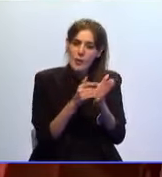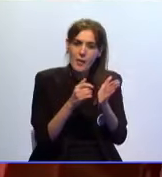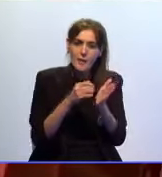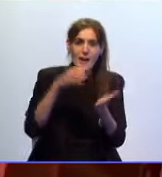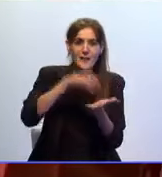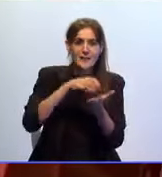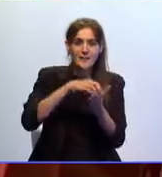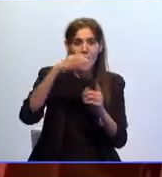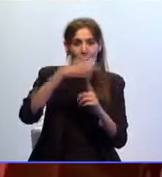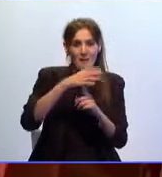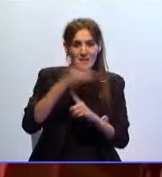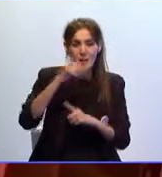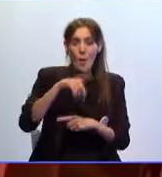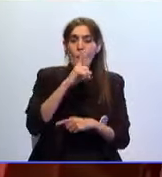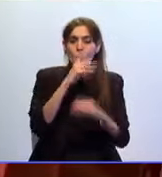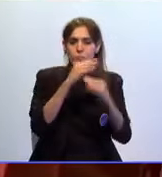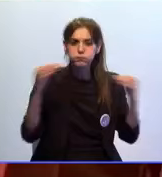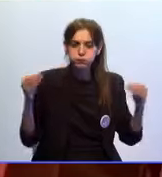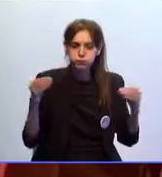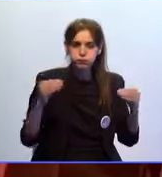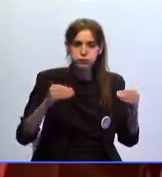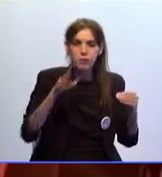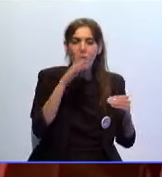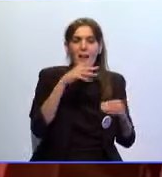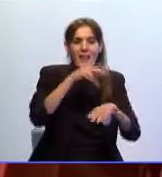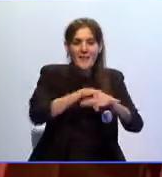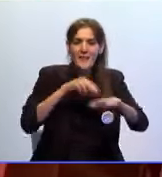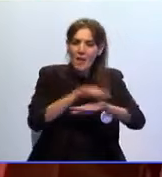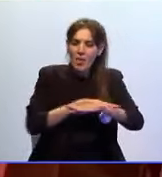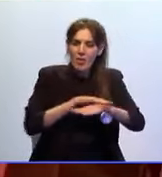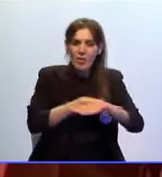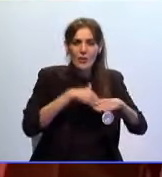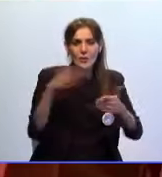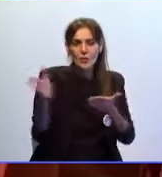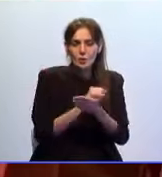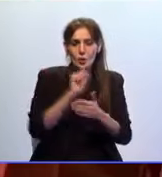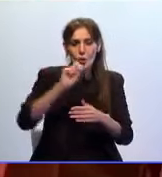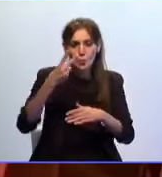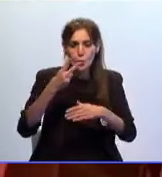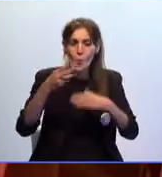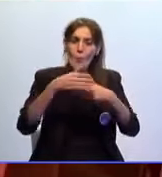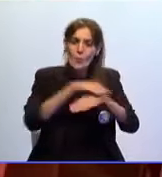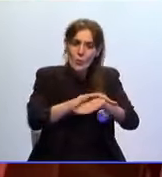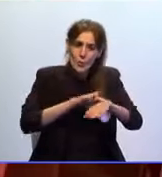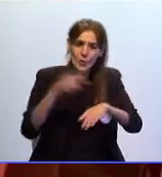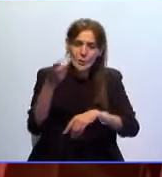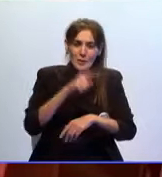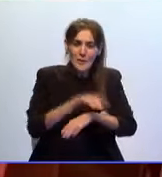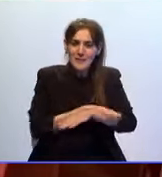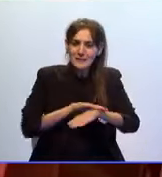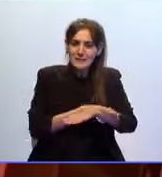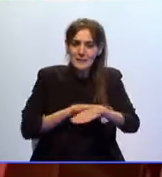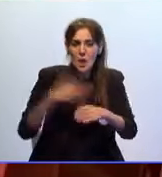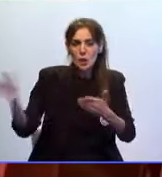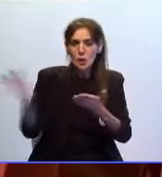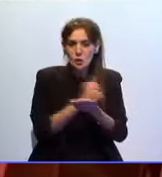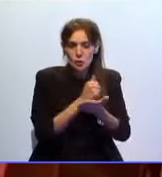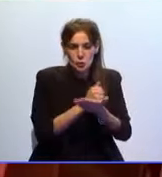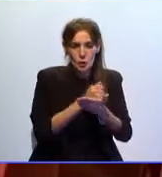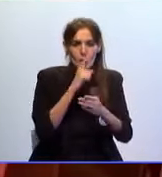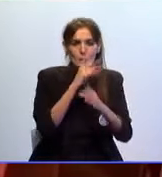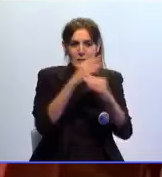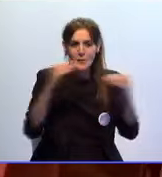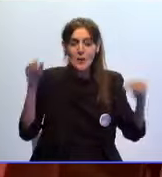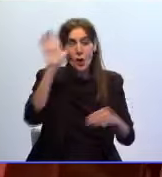se van a guardar un minuto de silencio en las puertas de todas las delegaciones, subdelegaciones y direcciones insulares del Gobierno en todas